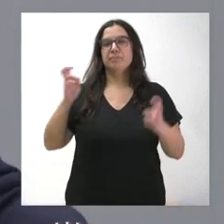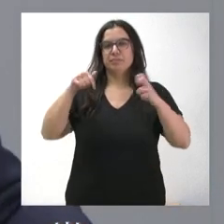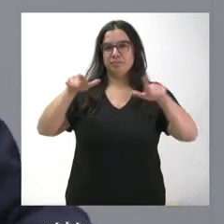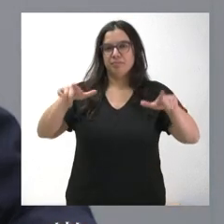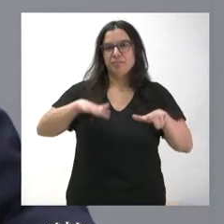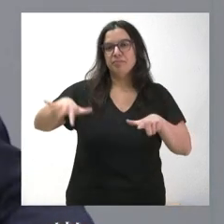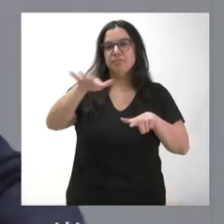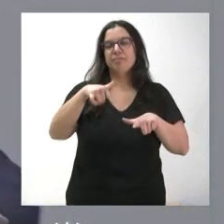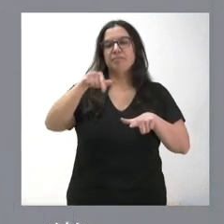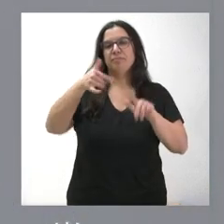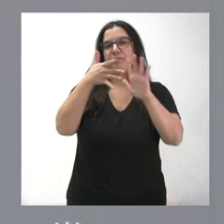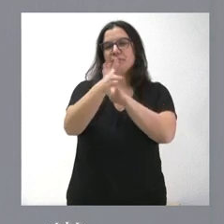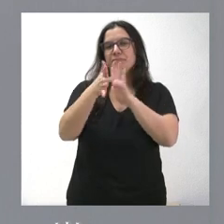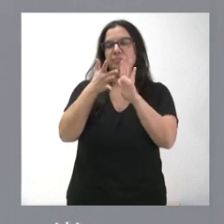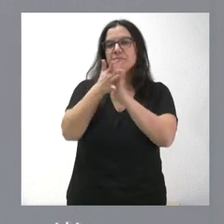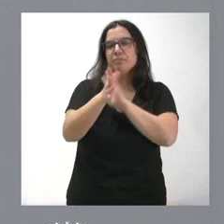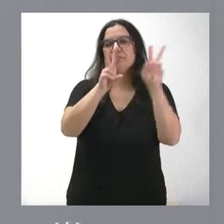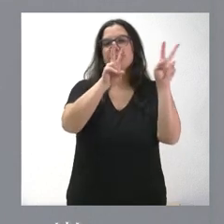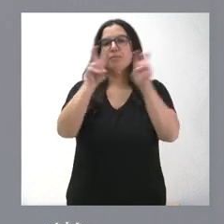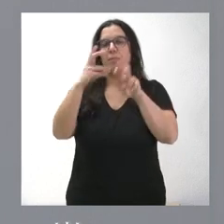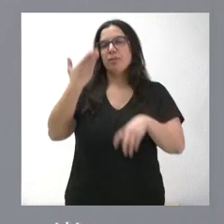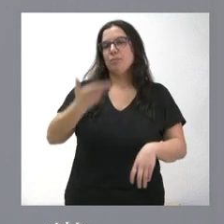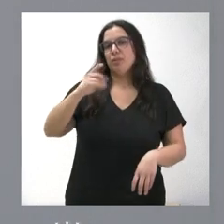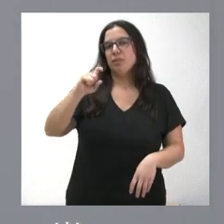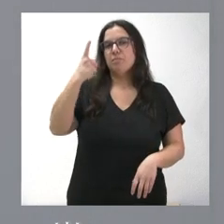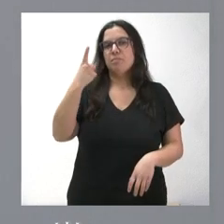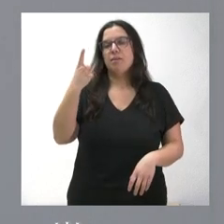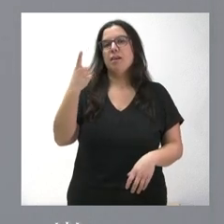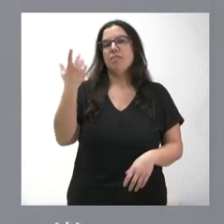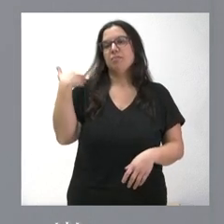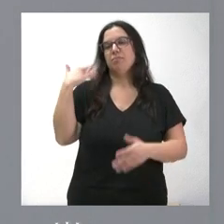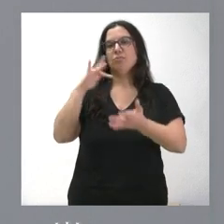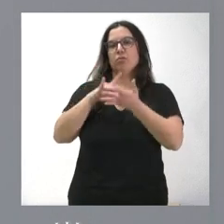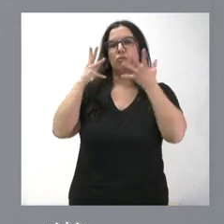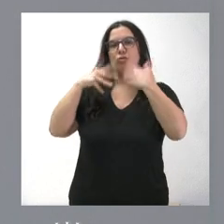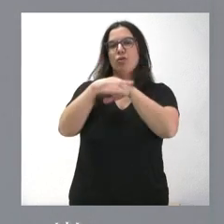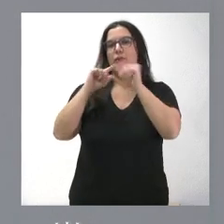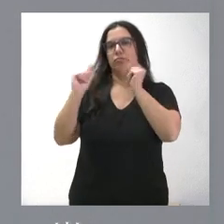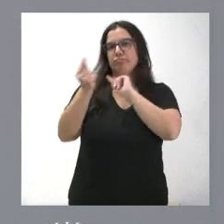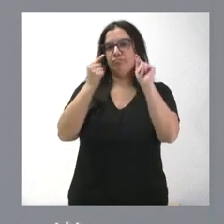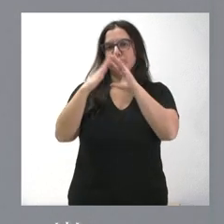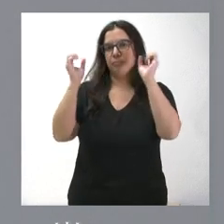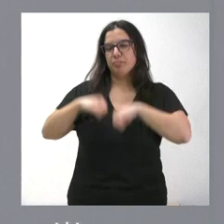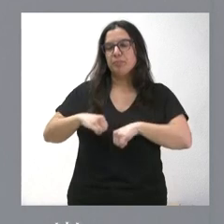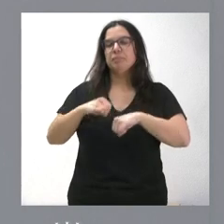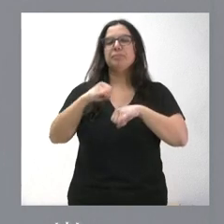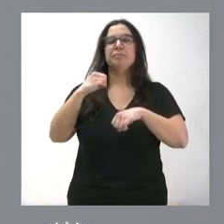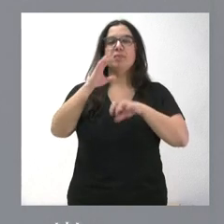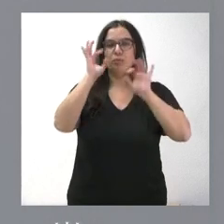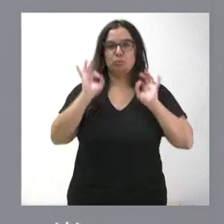en donde daremos cuenta de los asuntos más importantes que ha sido el objeto de tratamiento en el Consejo de Gobierno. Les está siendo